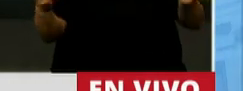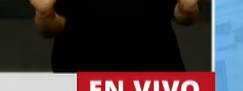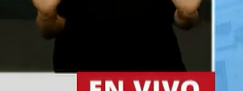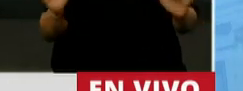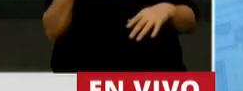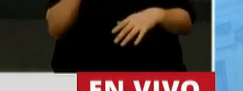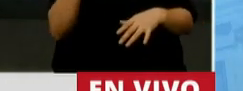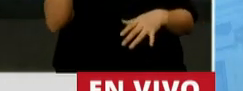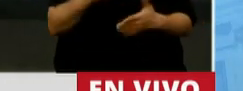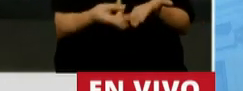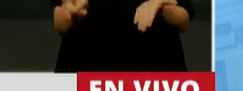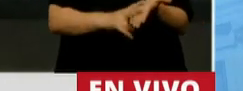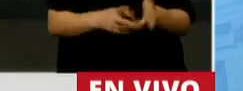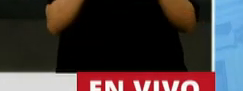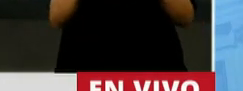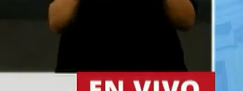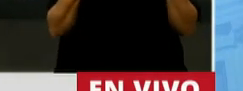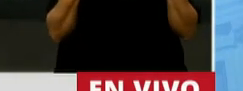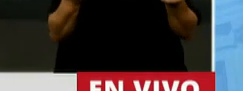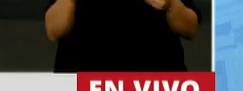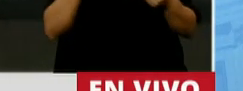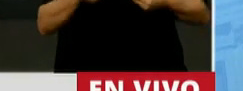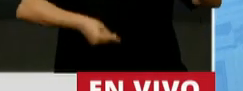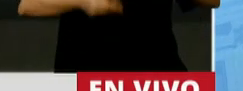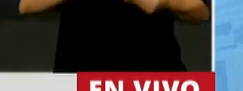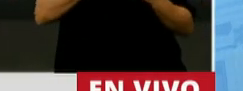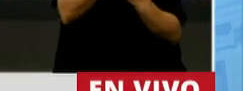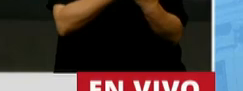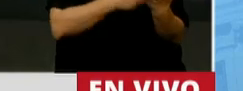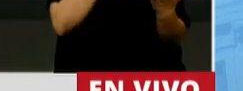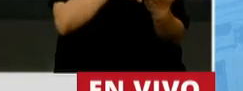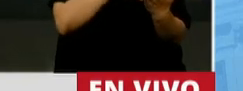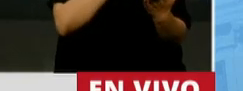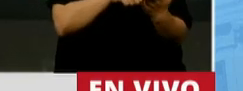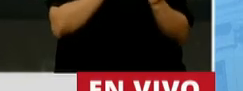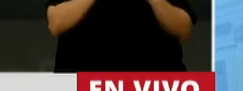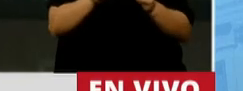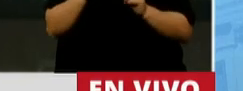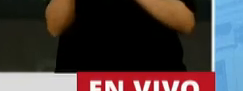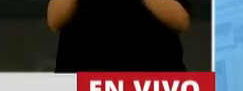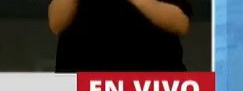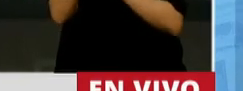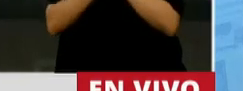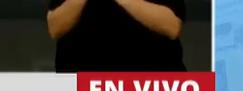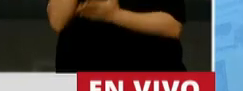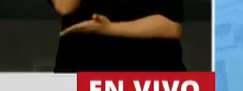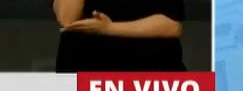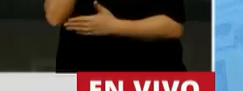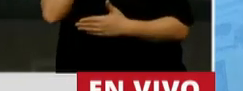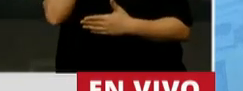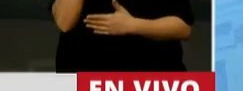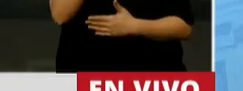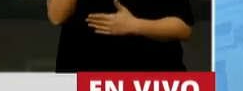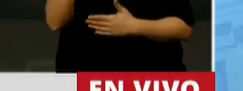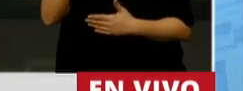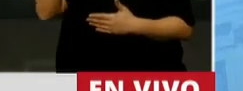reiterar que este presupuesto, como lo dijo el ministro Guzmán, que vino acá, que